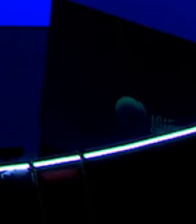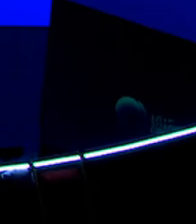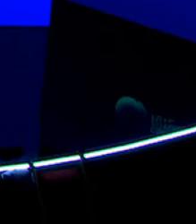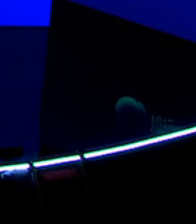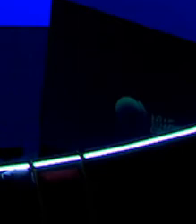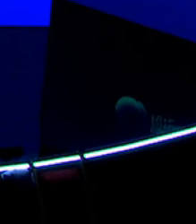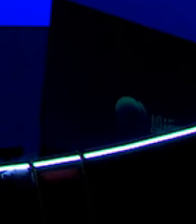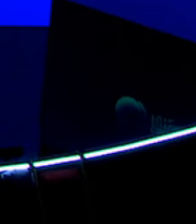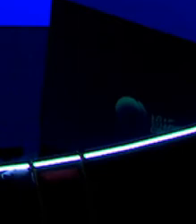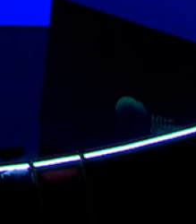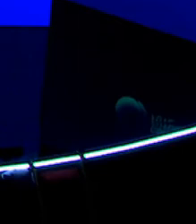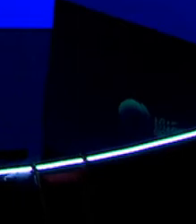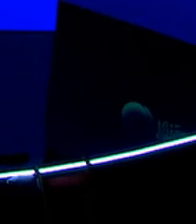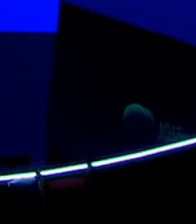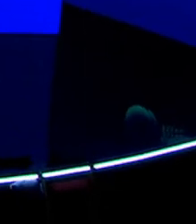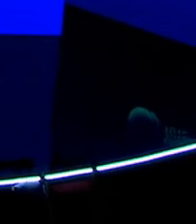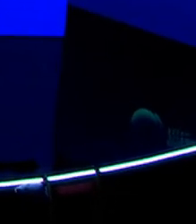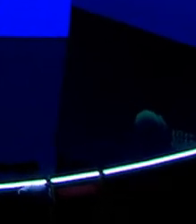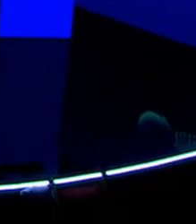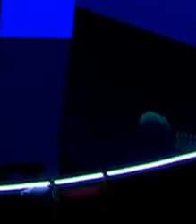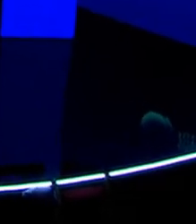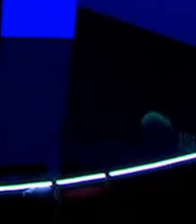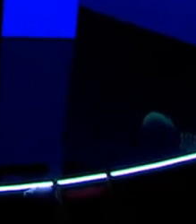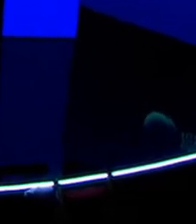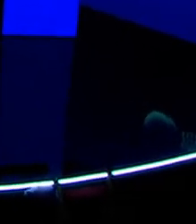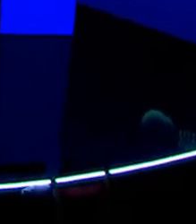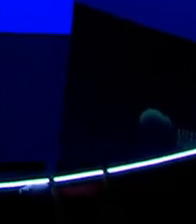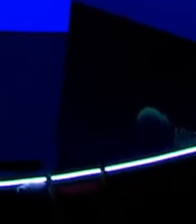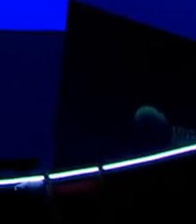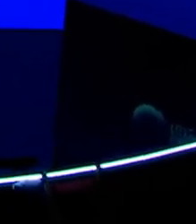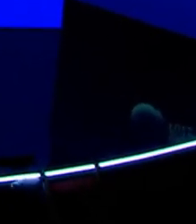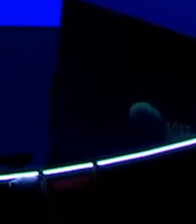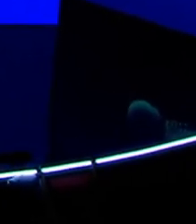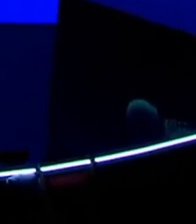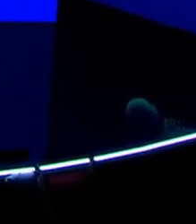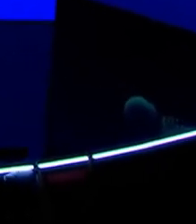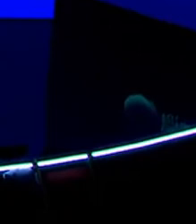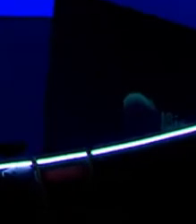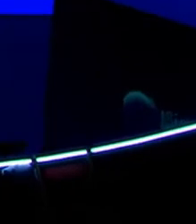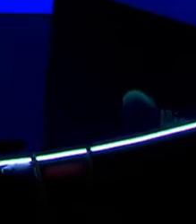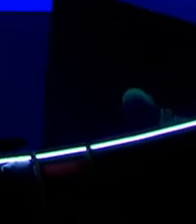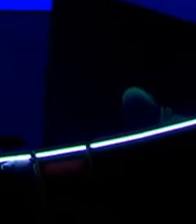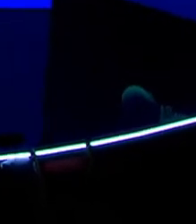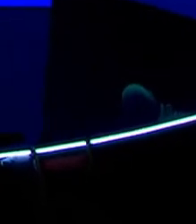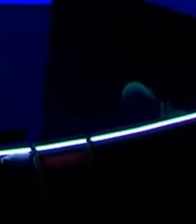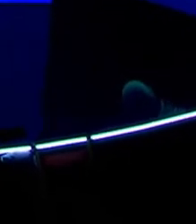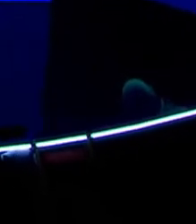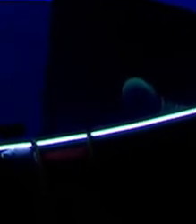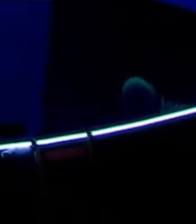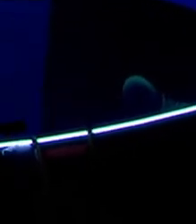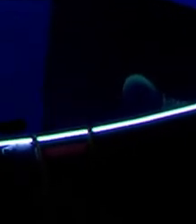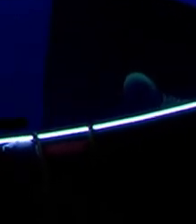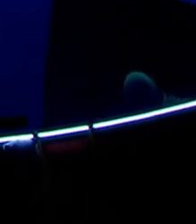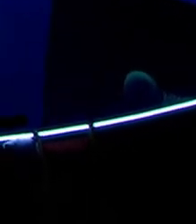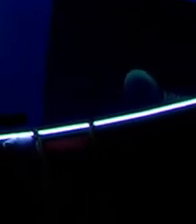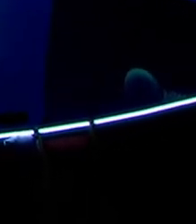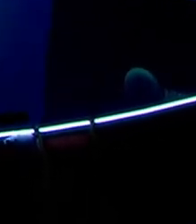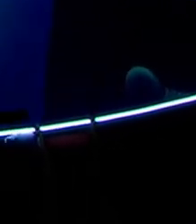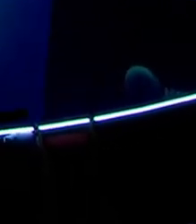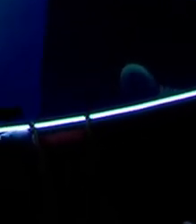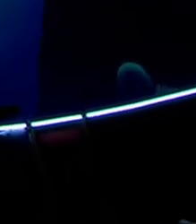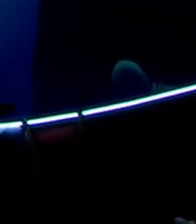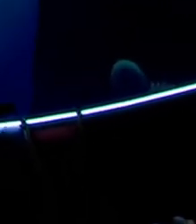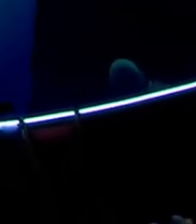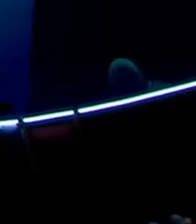Jiménez Lara, gerente de estrategias y mercado de Huawei Technologies para América Latina. Alfonso ha trabajado en HP,